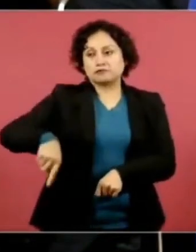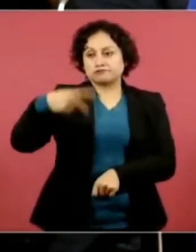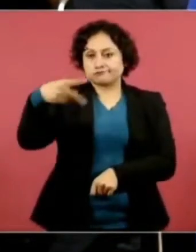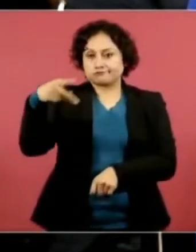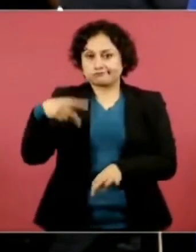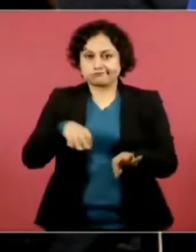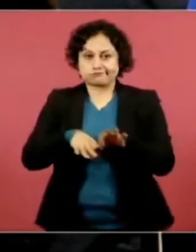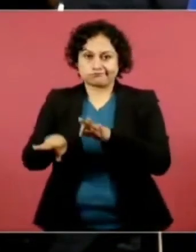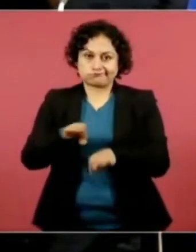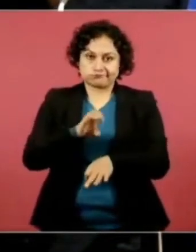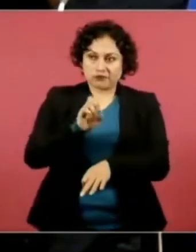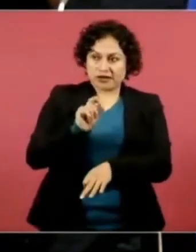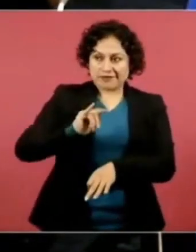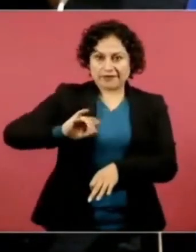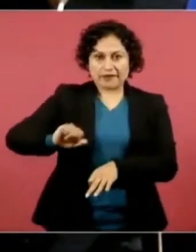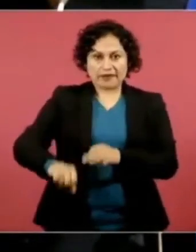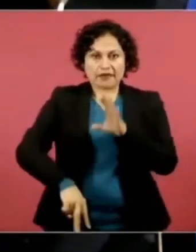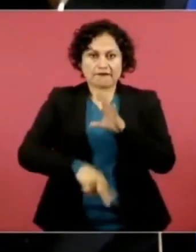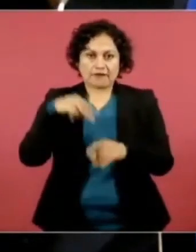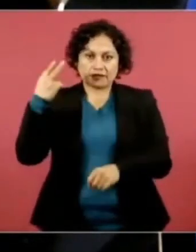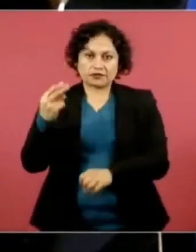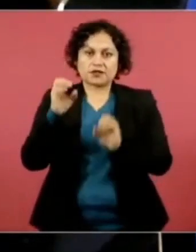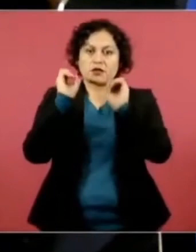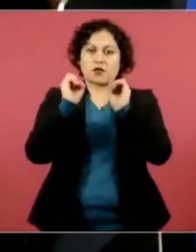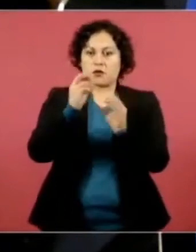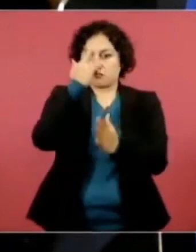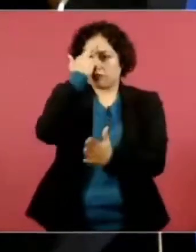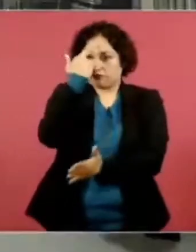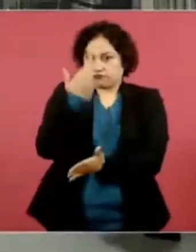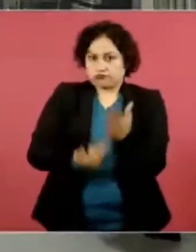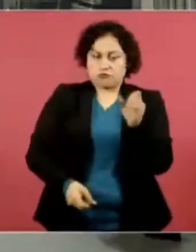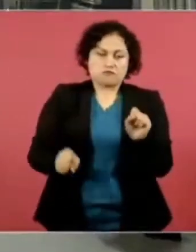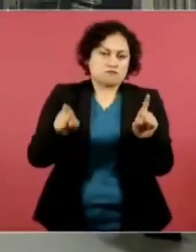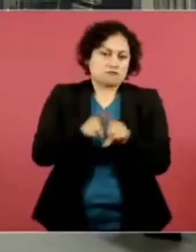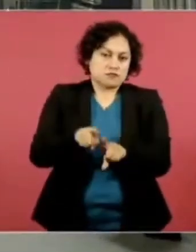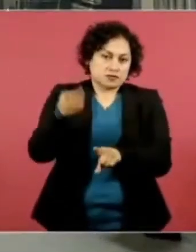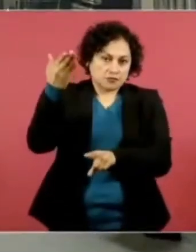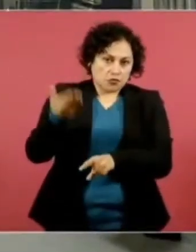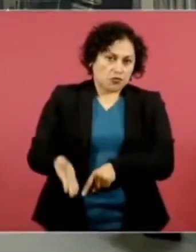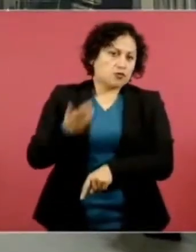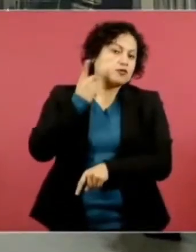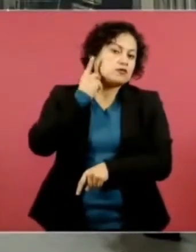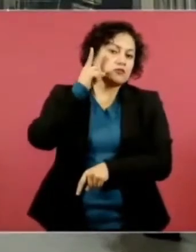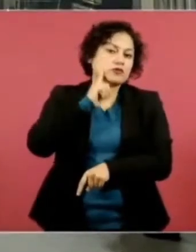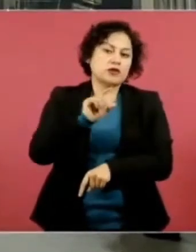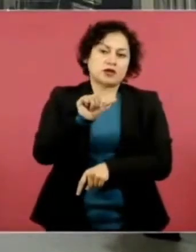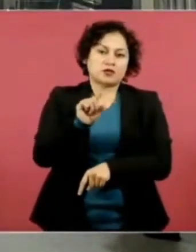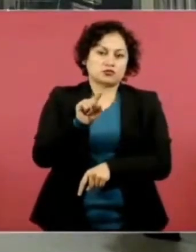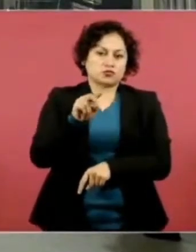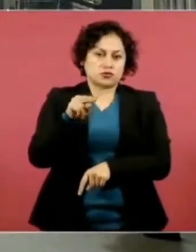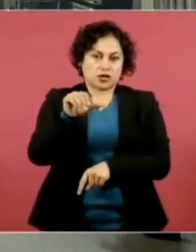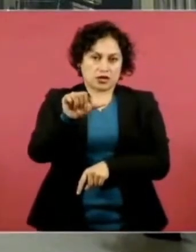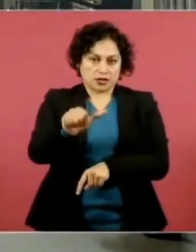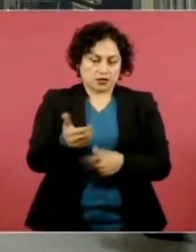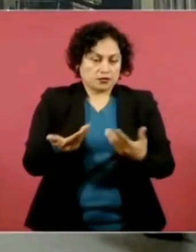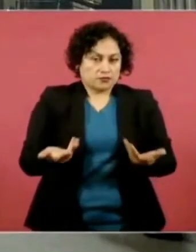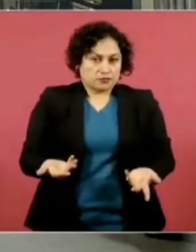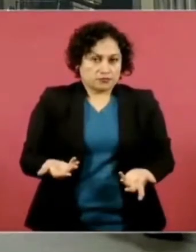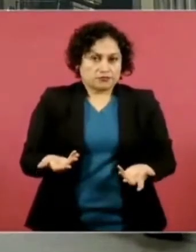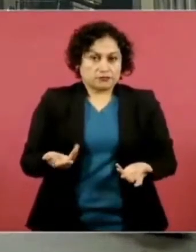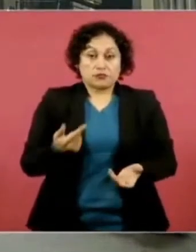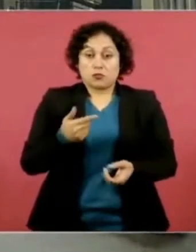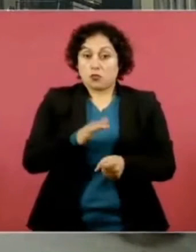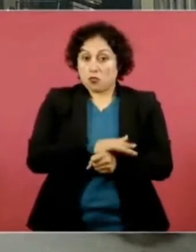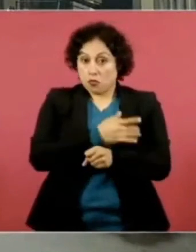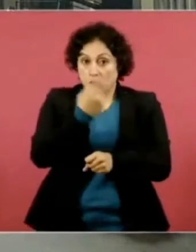éticas y quizás ilícitas como la de la diputada Azucena Cisneros? Esto también es referencia ya que varias